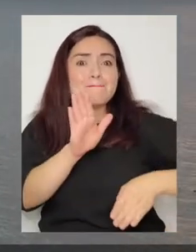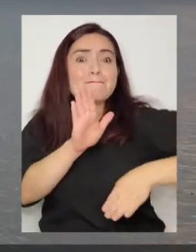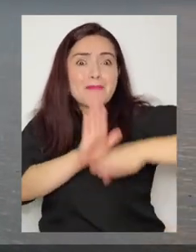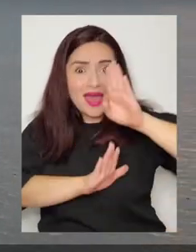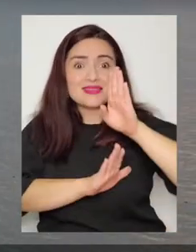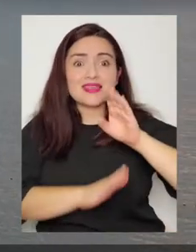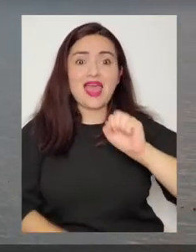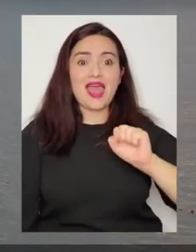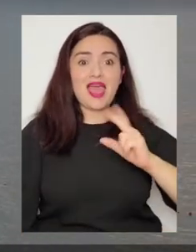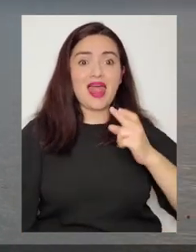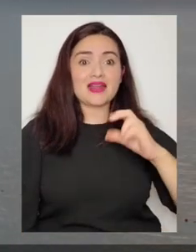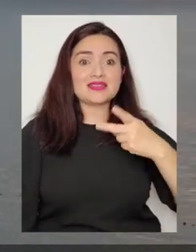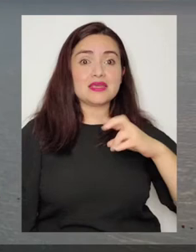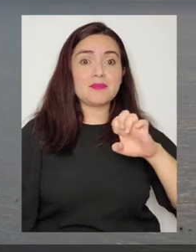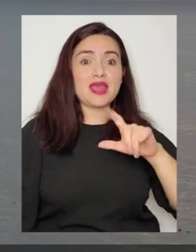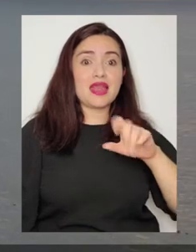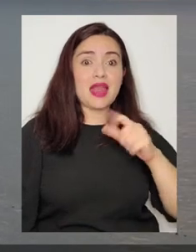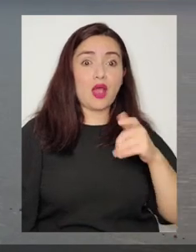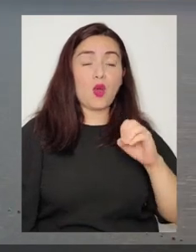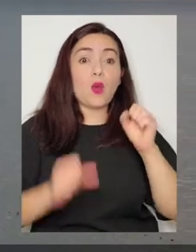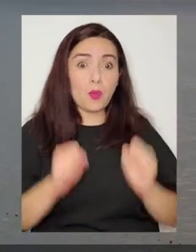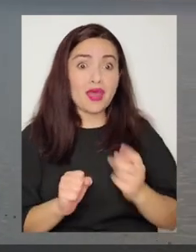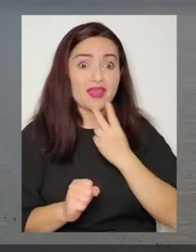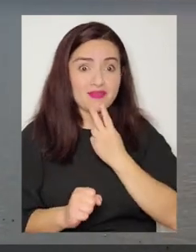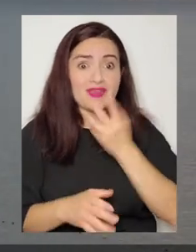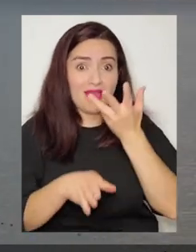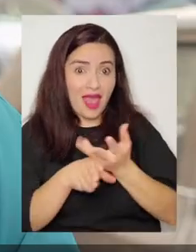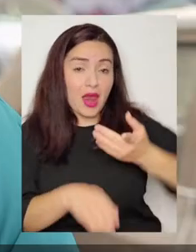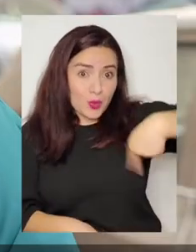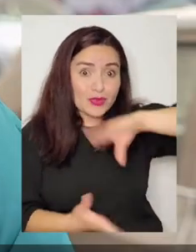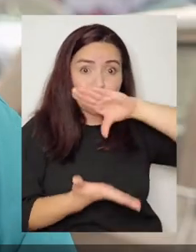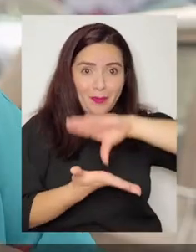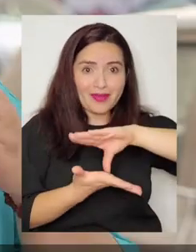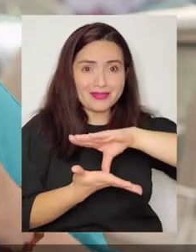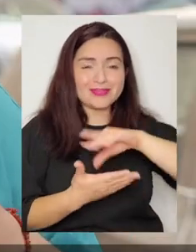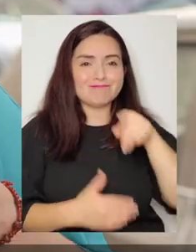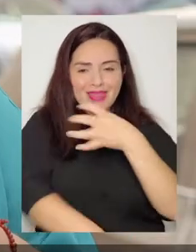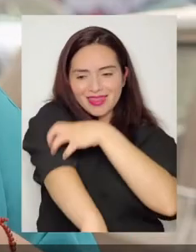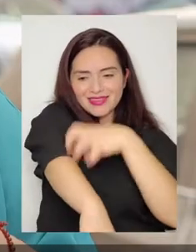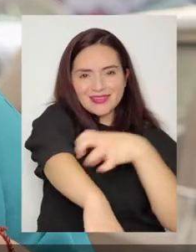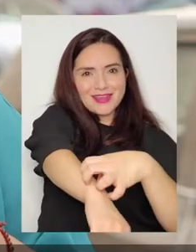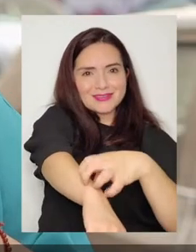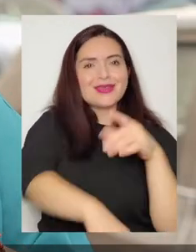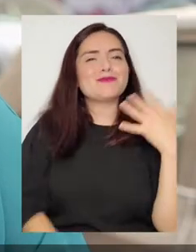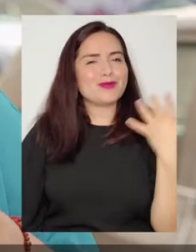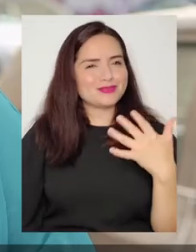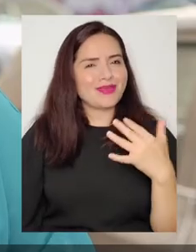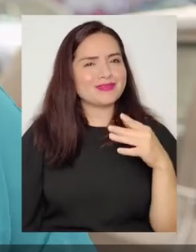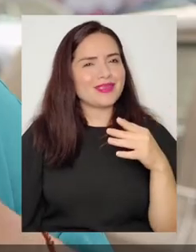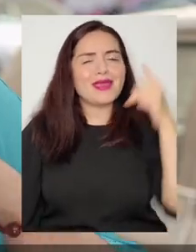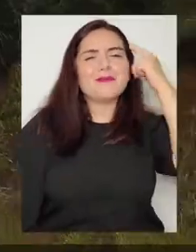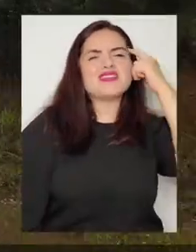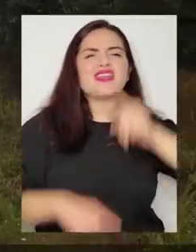es la mayor cantidad de archipiélago habitable que existe en nuestro país y en ese sentido la descentralización viene justamente a poner en valor